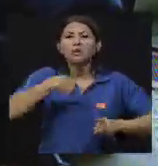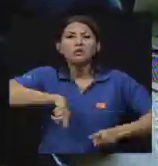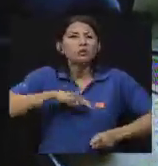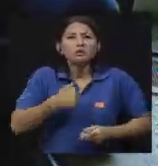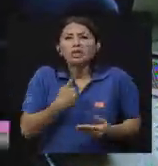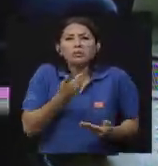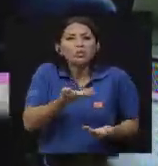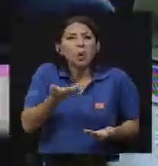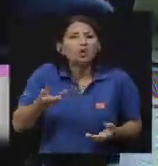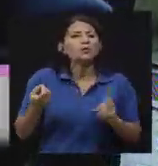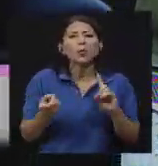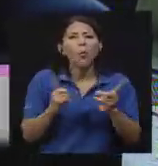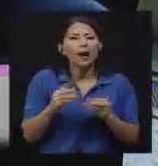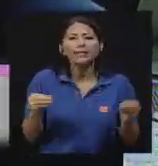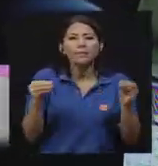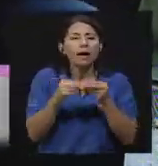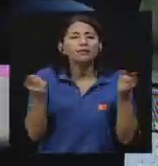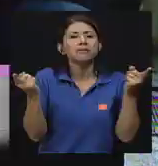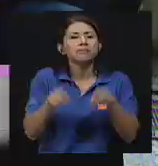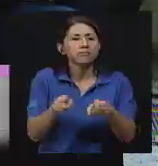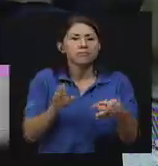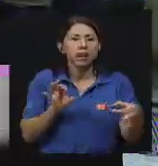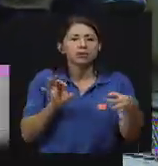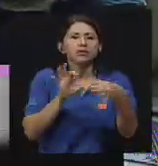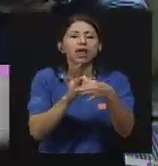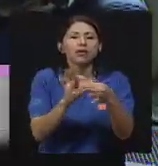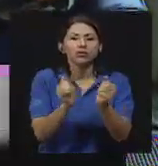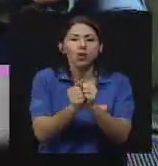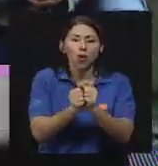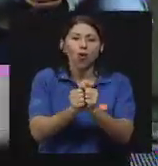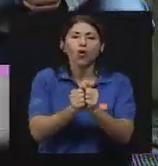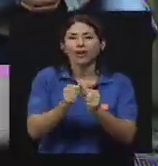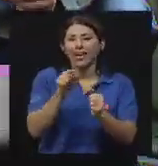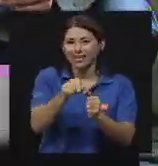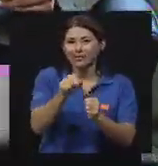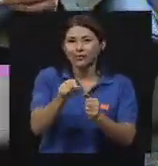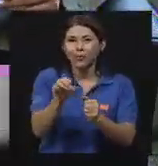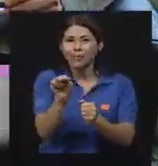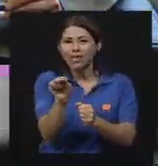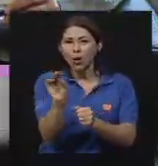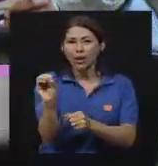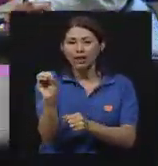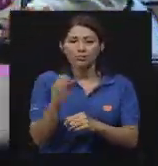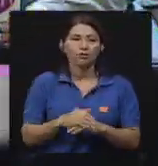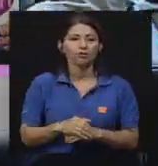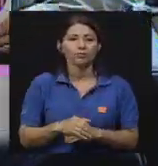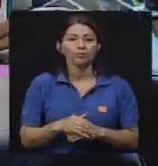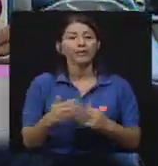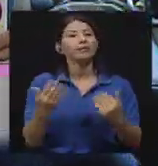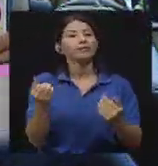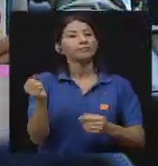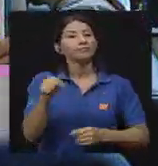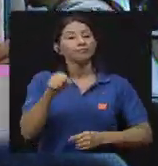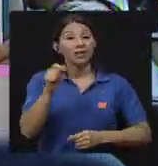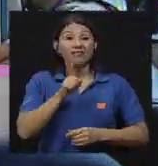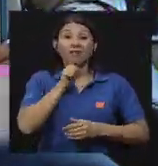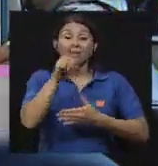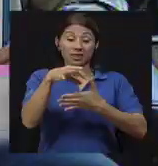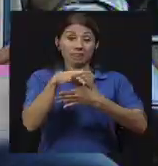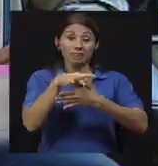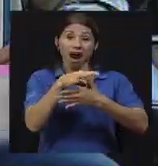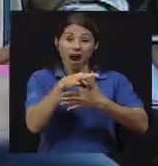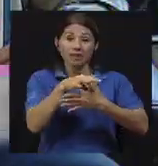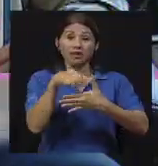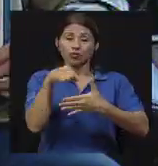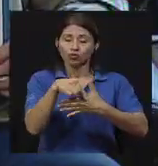ejemplos podríamos dar? Los que más comúnmente se asocian a Salmonella o a Chiquilosa. Sí. Realmente los cárnicos, los